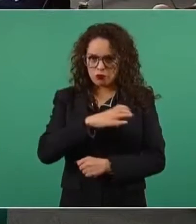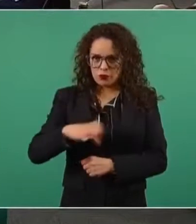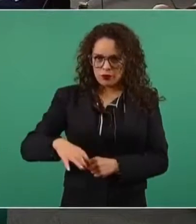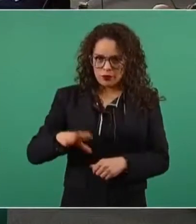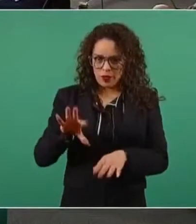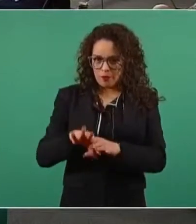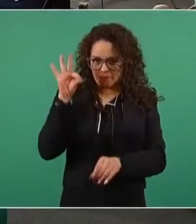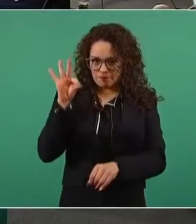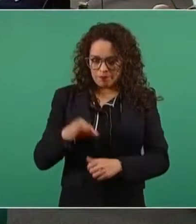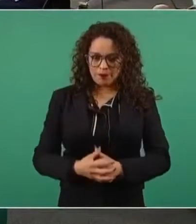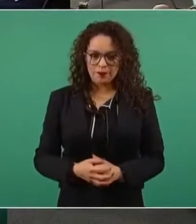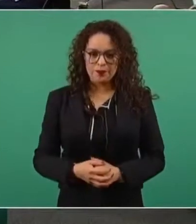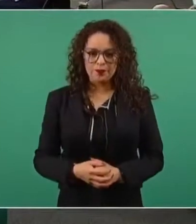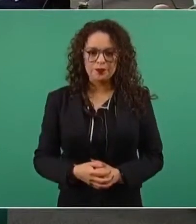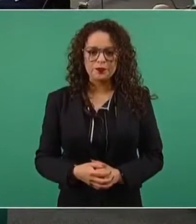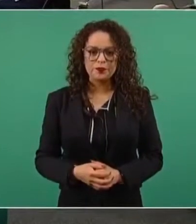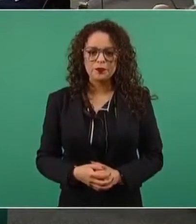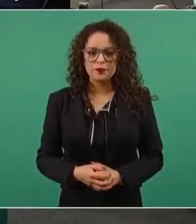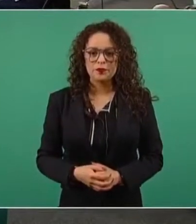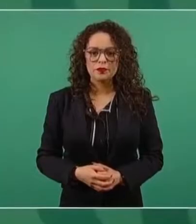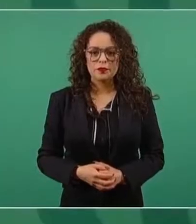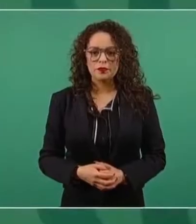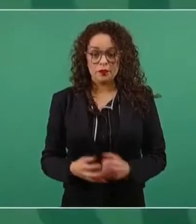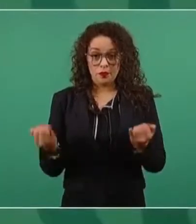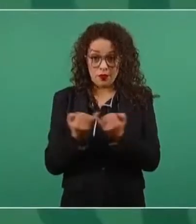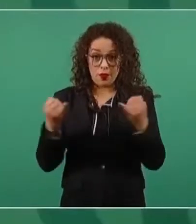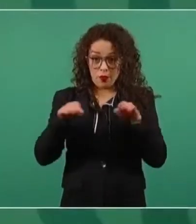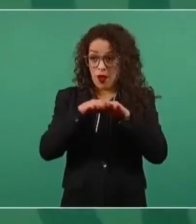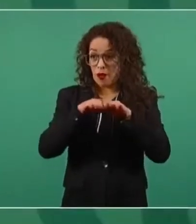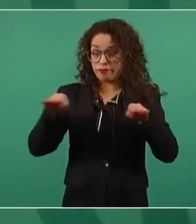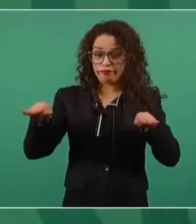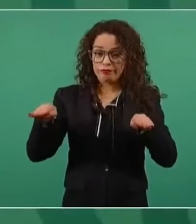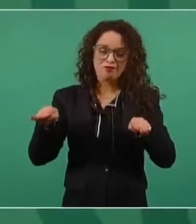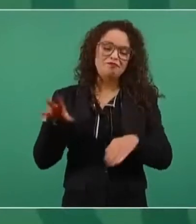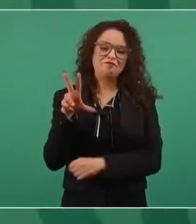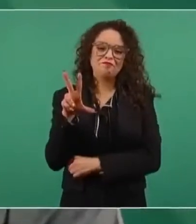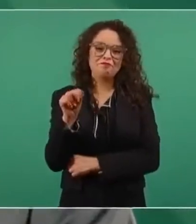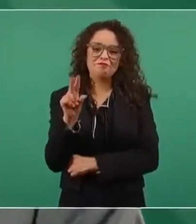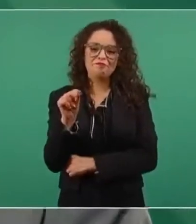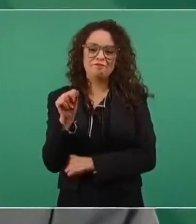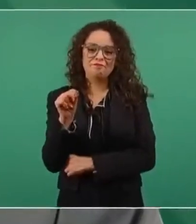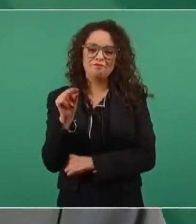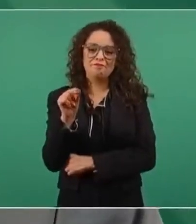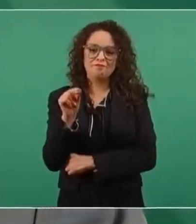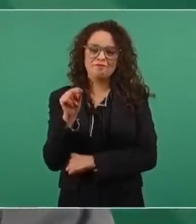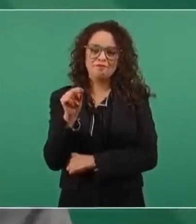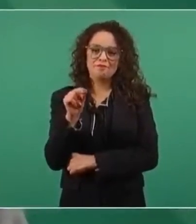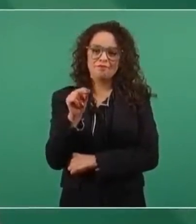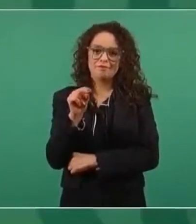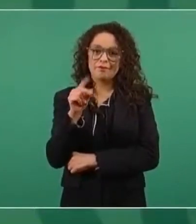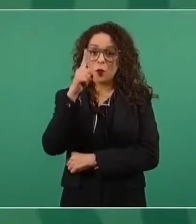no cuestionaba parejo, sino sólo a uno.